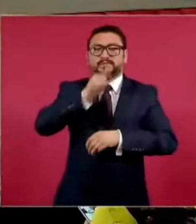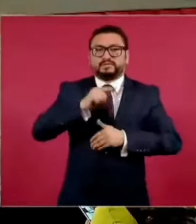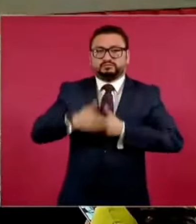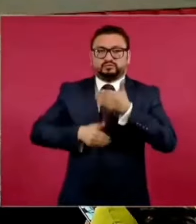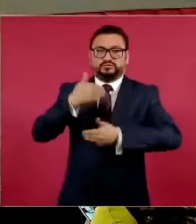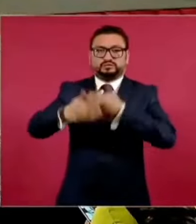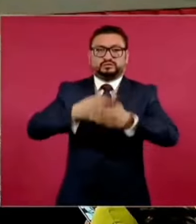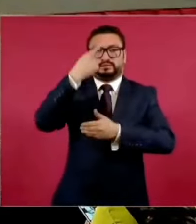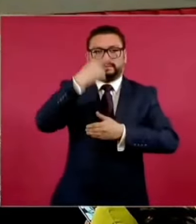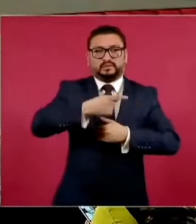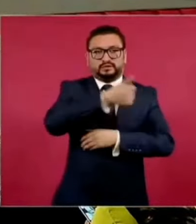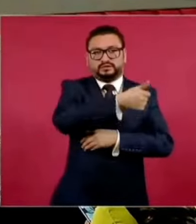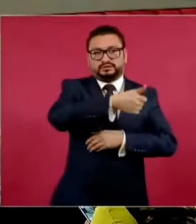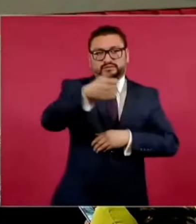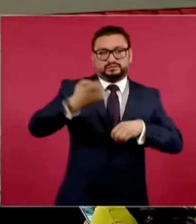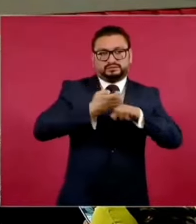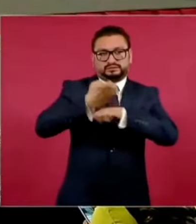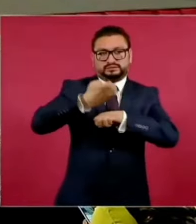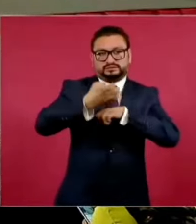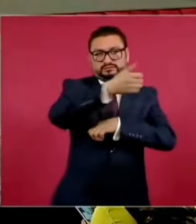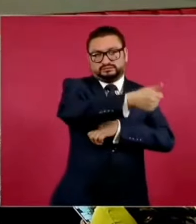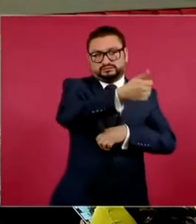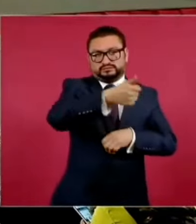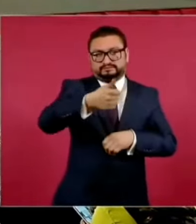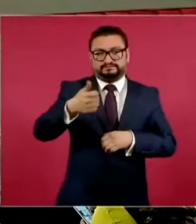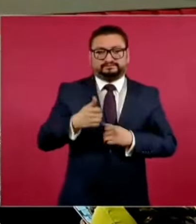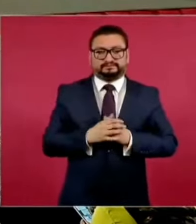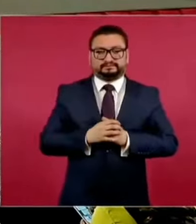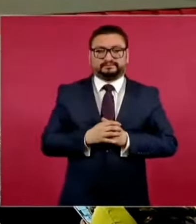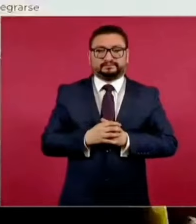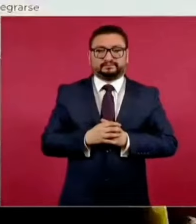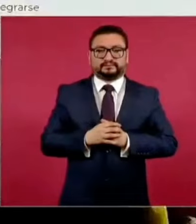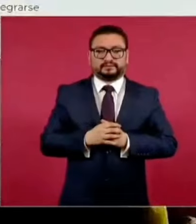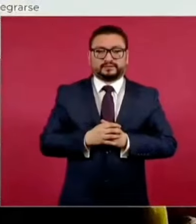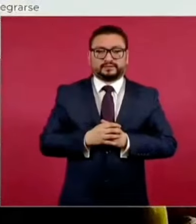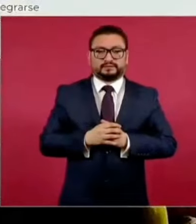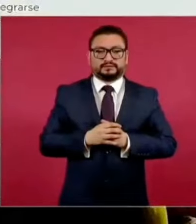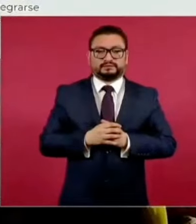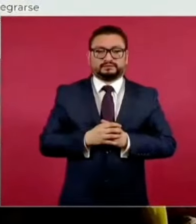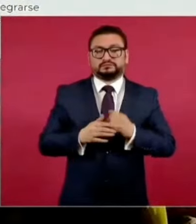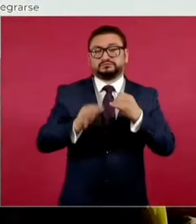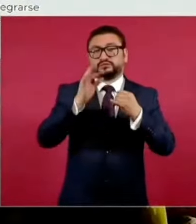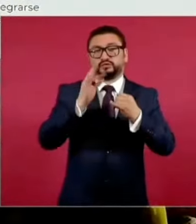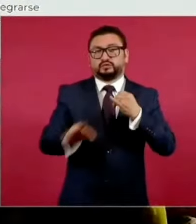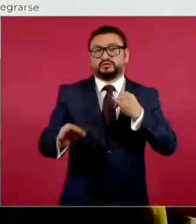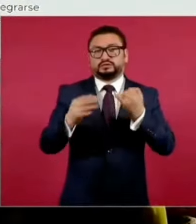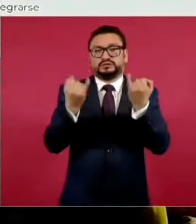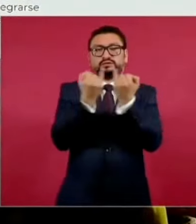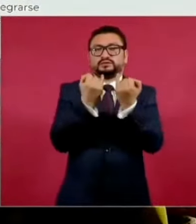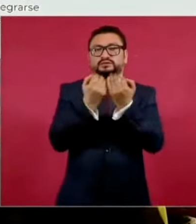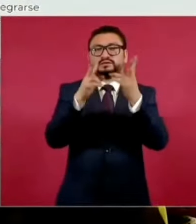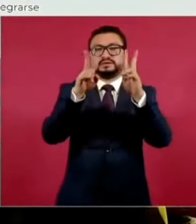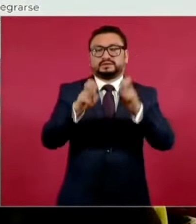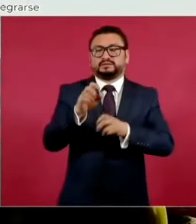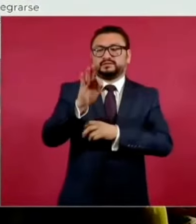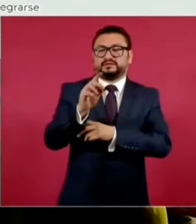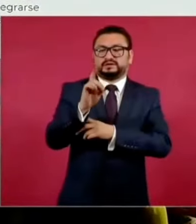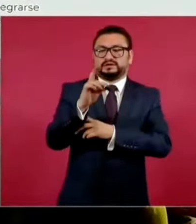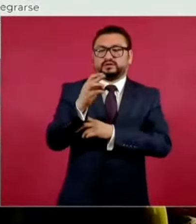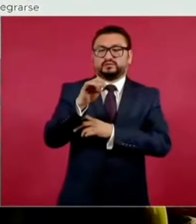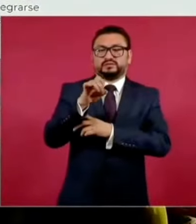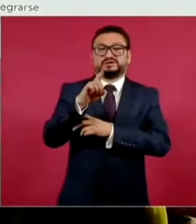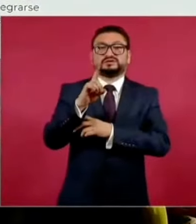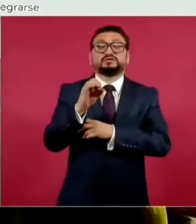para la justicia local en las entidades federativas. Y finalmente, el tema de los fideicomisos del Poder